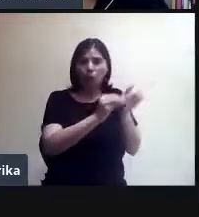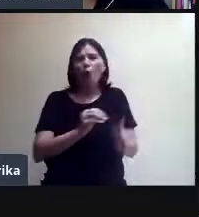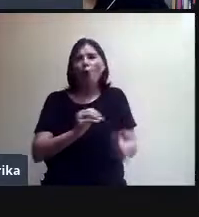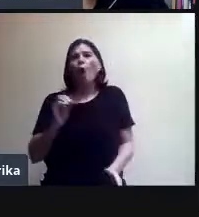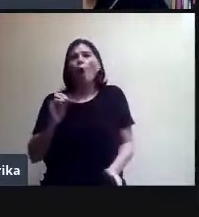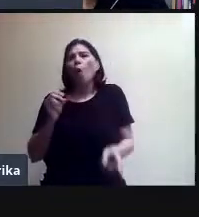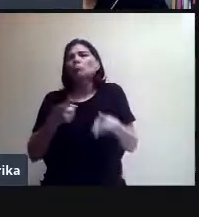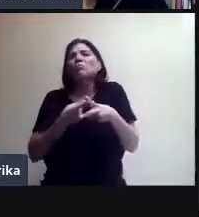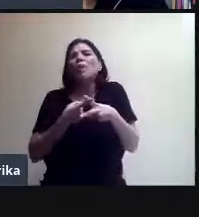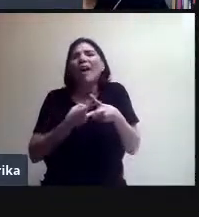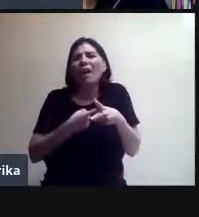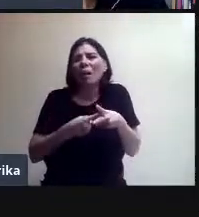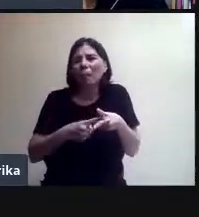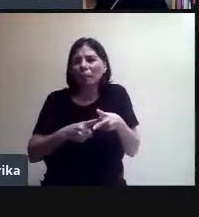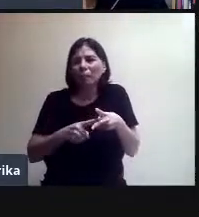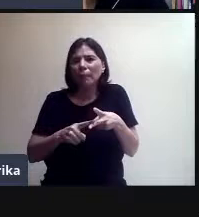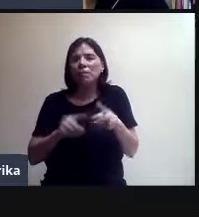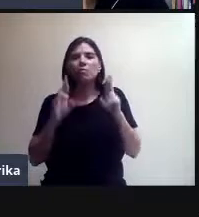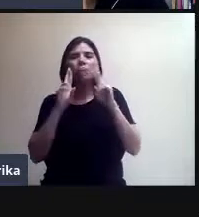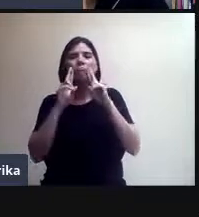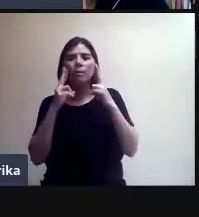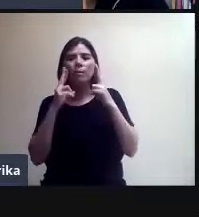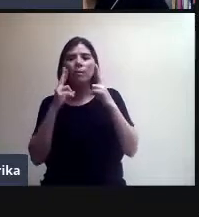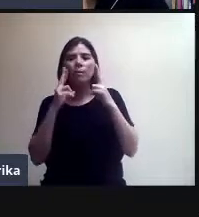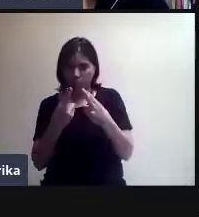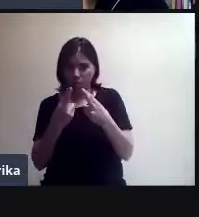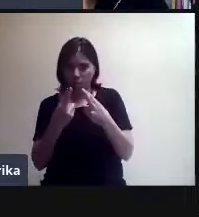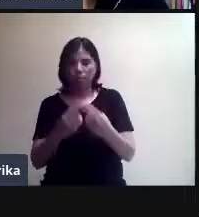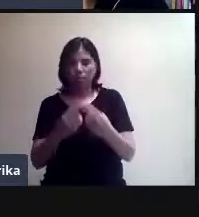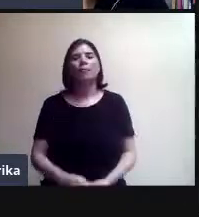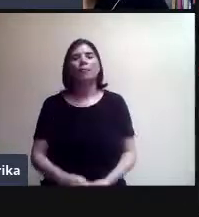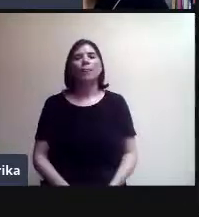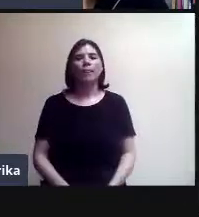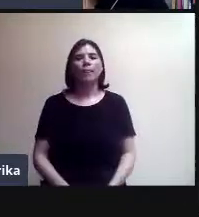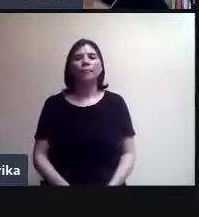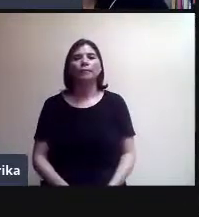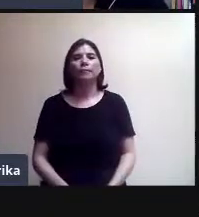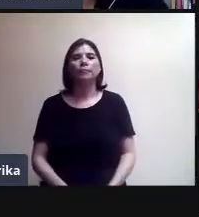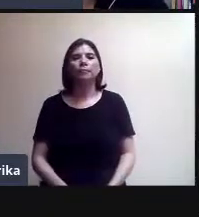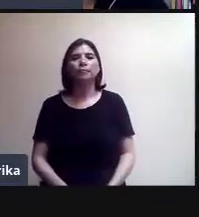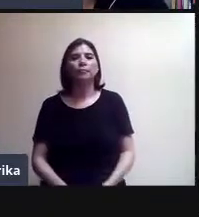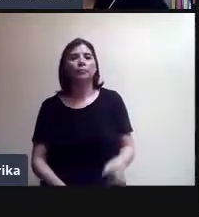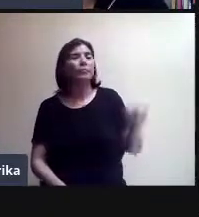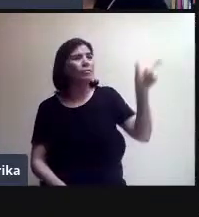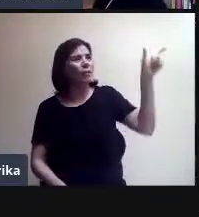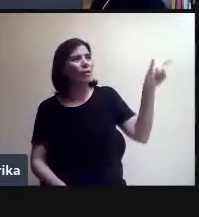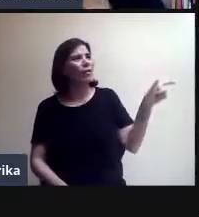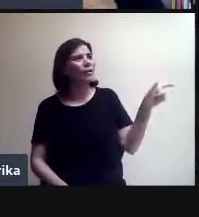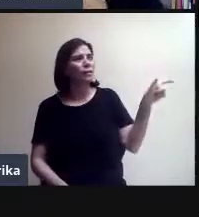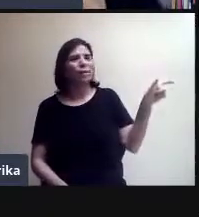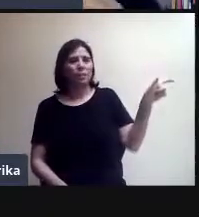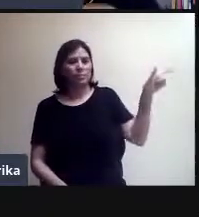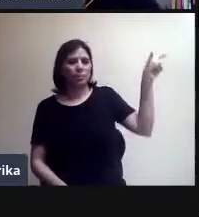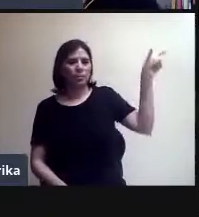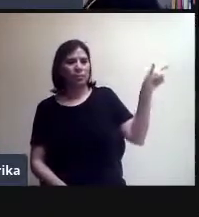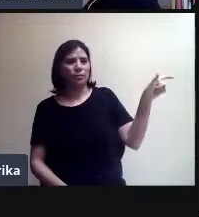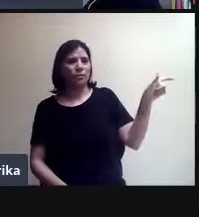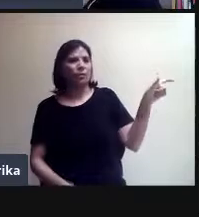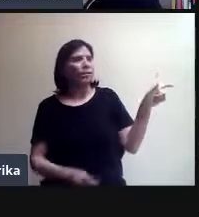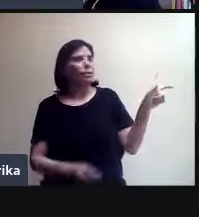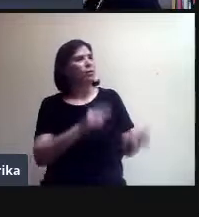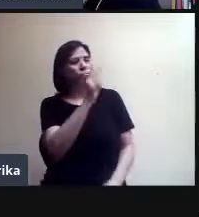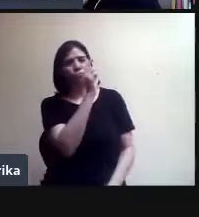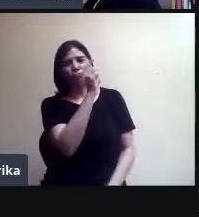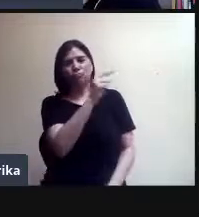iniciar reunión si estamos en una cuenta de Gmail. Observen que esta ventanita que está del lado superior, inferior izquierdo, se despliega.